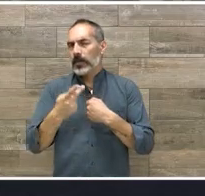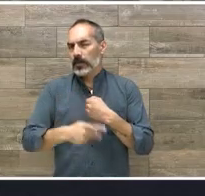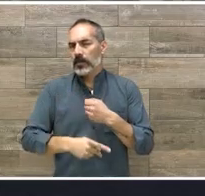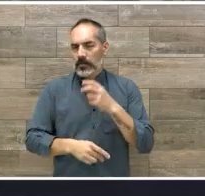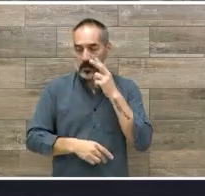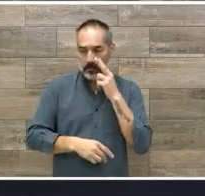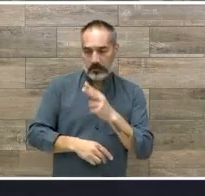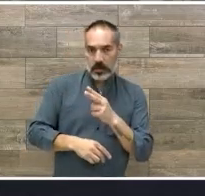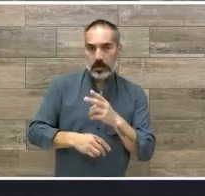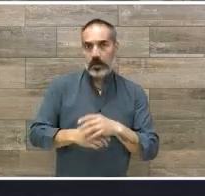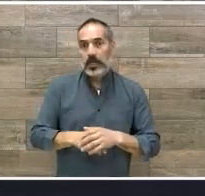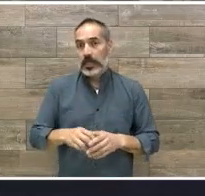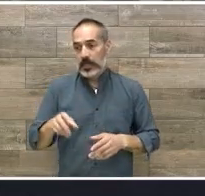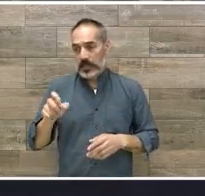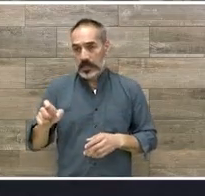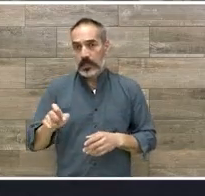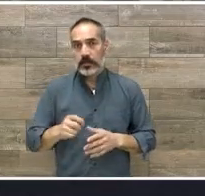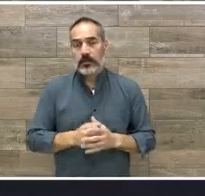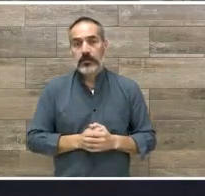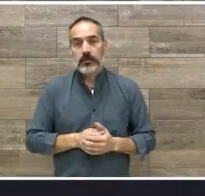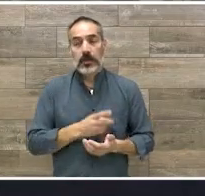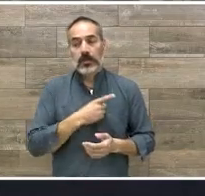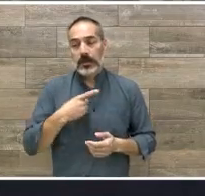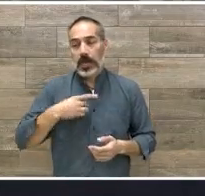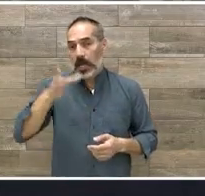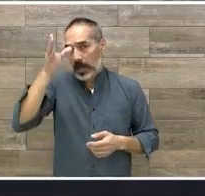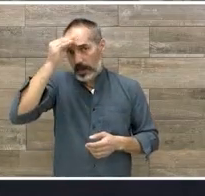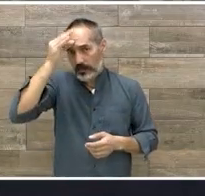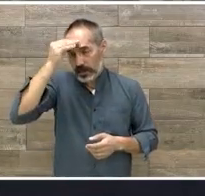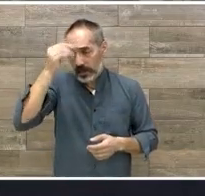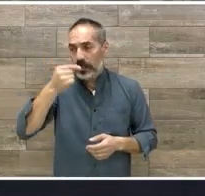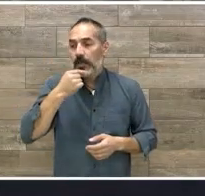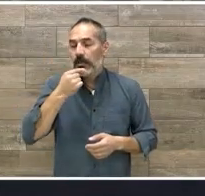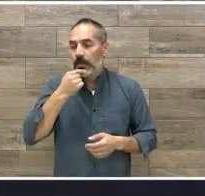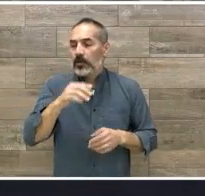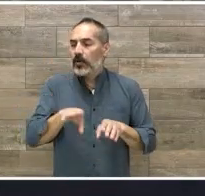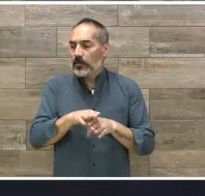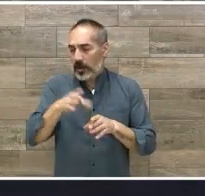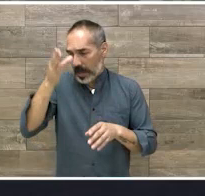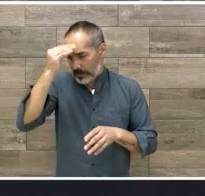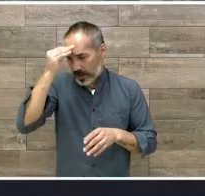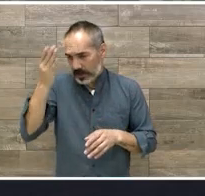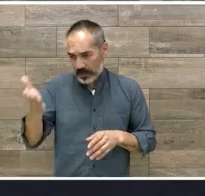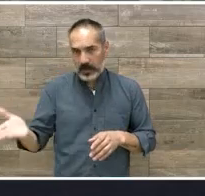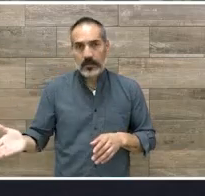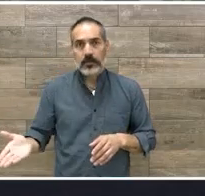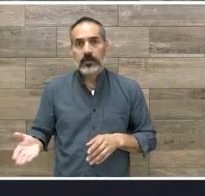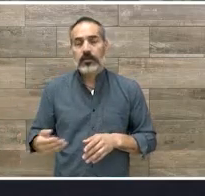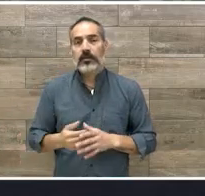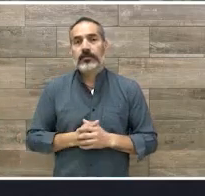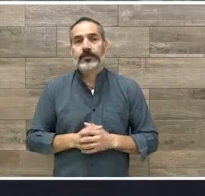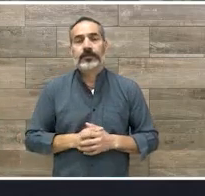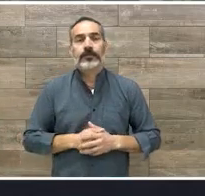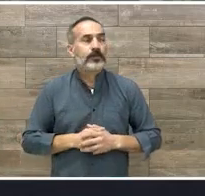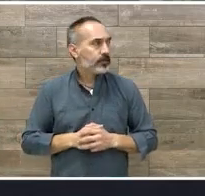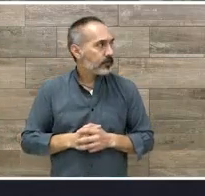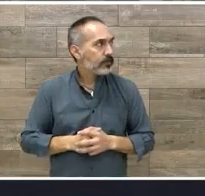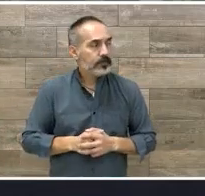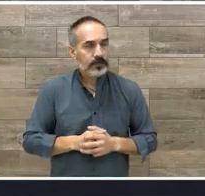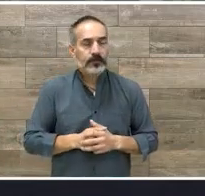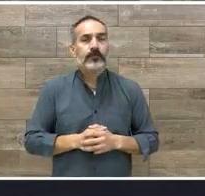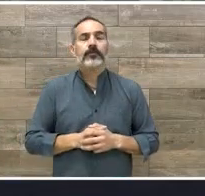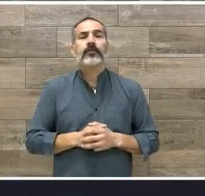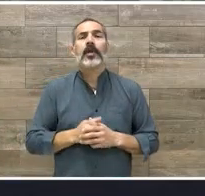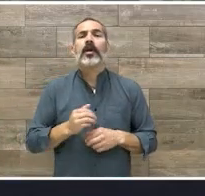manera en la que el niño va a aprender y se va a desenvolver, porque el periodo